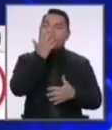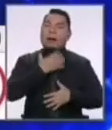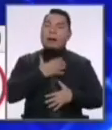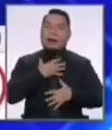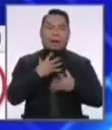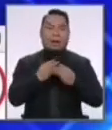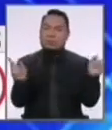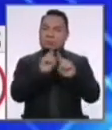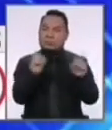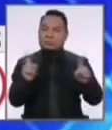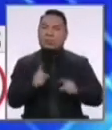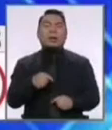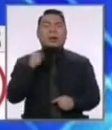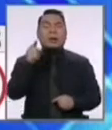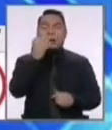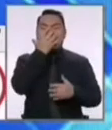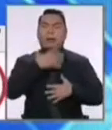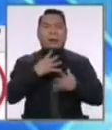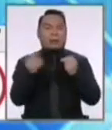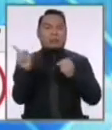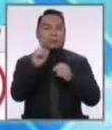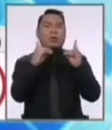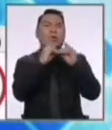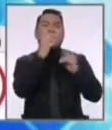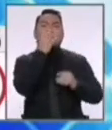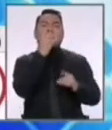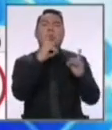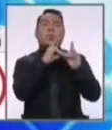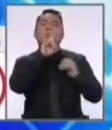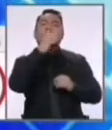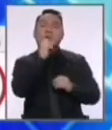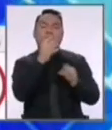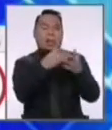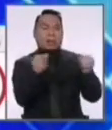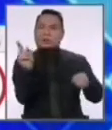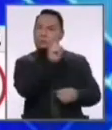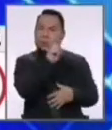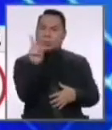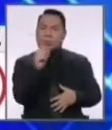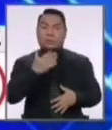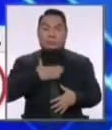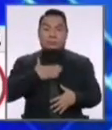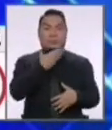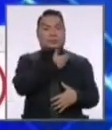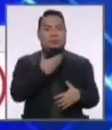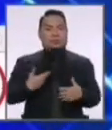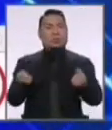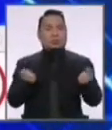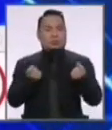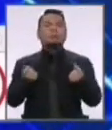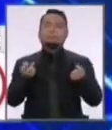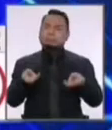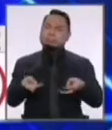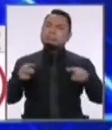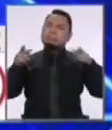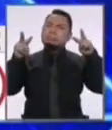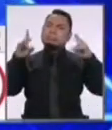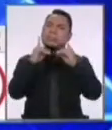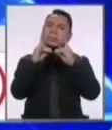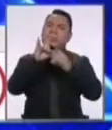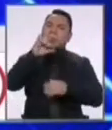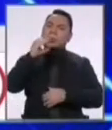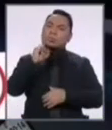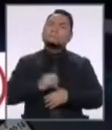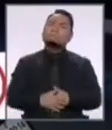y nunca más debe faltar camas suci. Por eso en nuestro gobierno vamos a duplicar las camas suci.